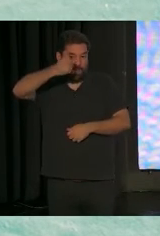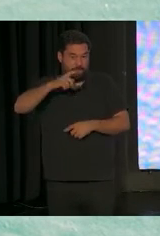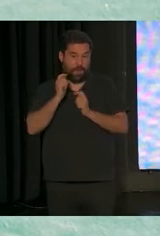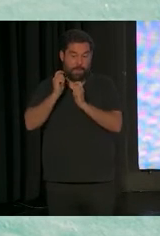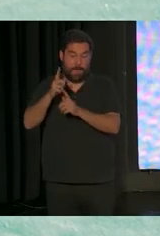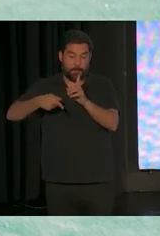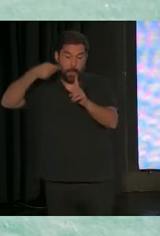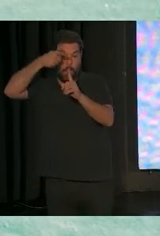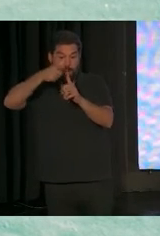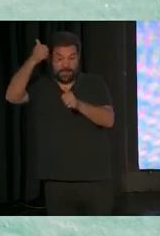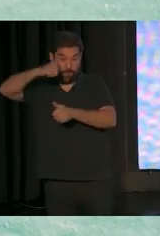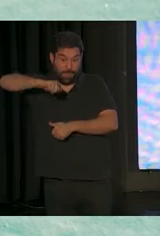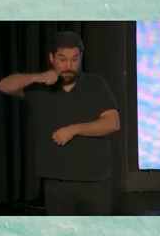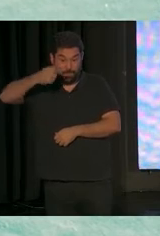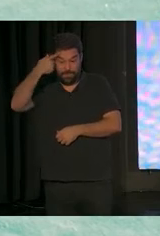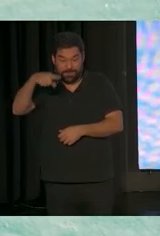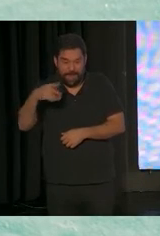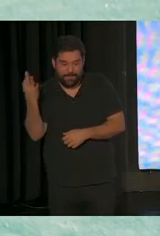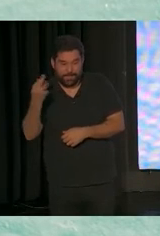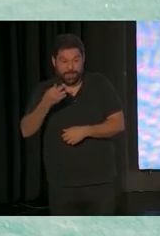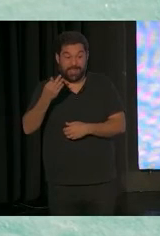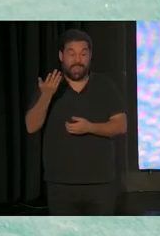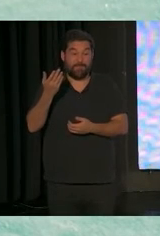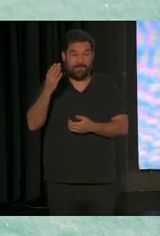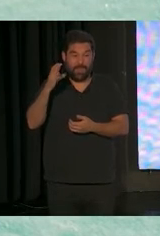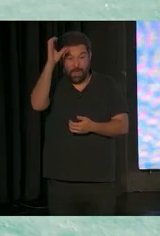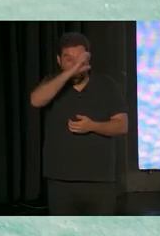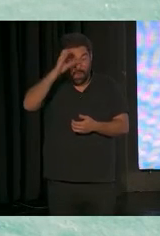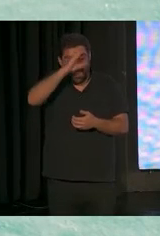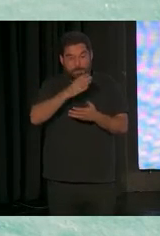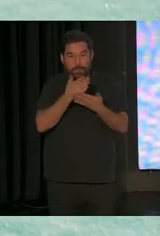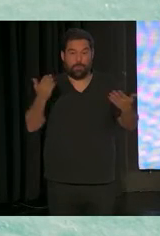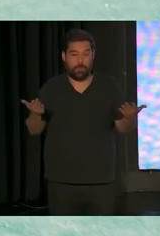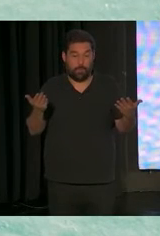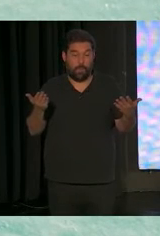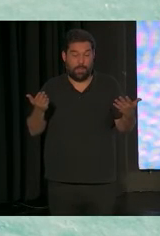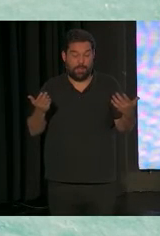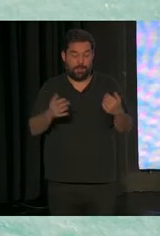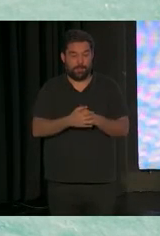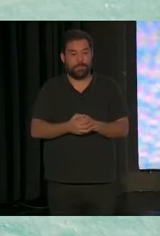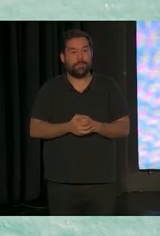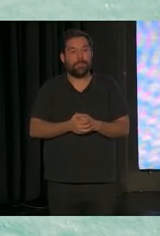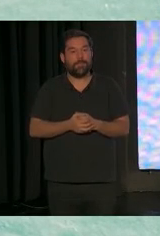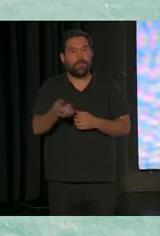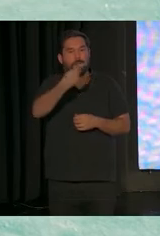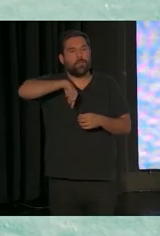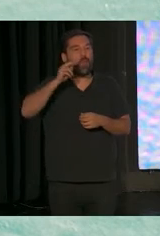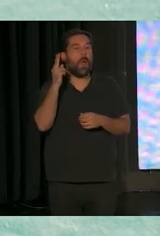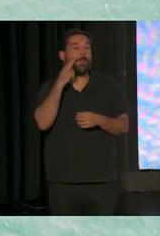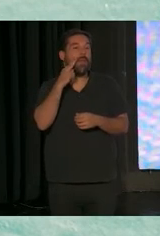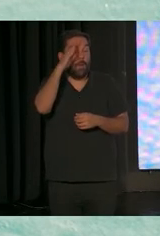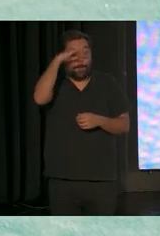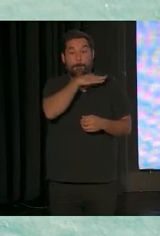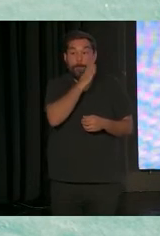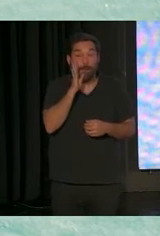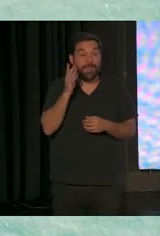Tenemos que saber qué saben los papás, qué conocimiento previo tienen sobre el desarrollo. No tengáis miedo, los papás tienen que